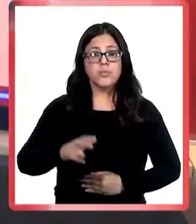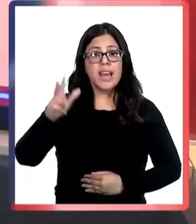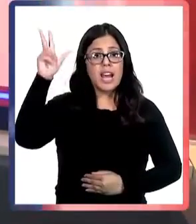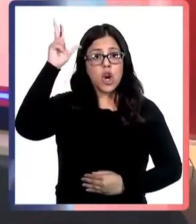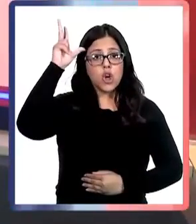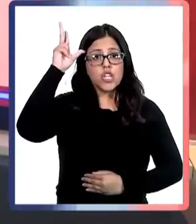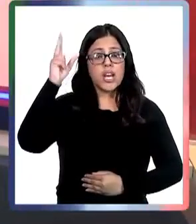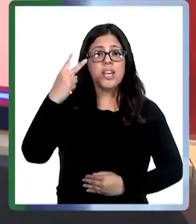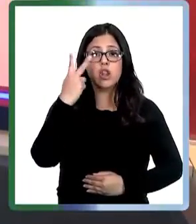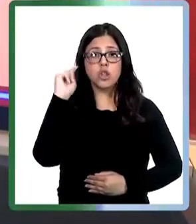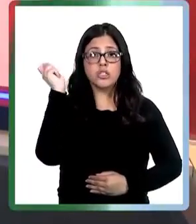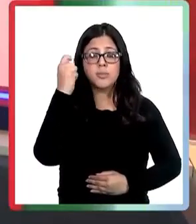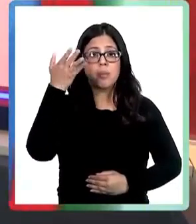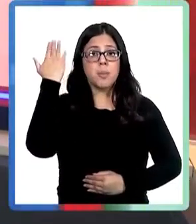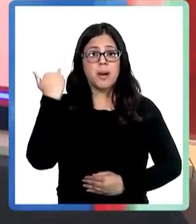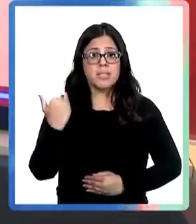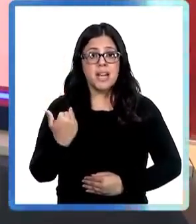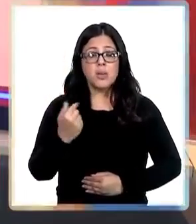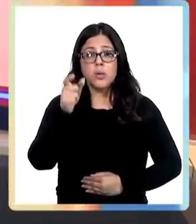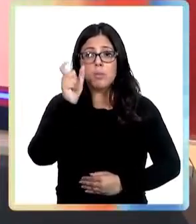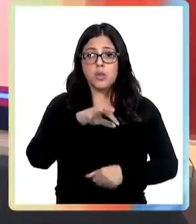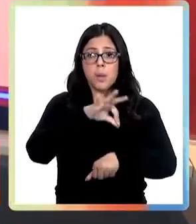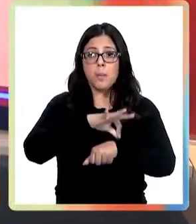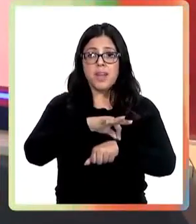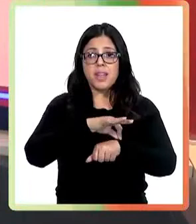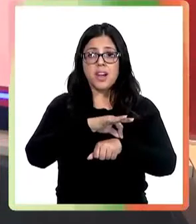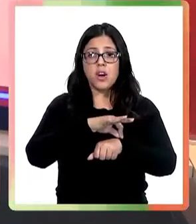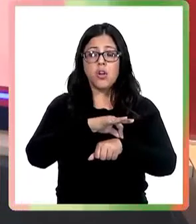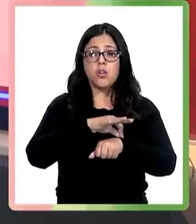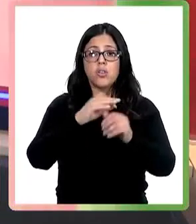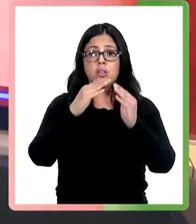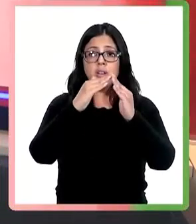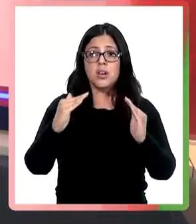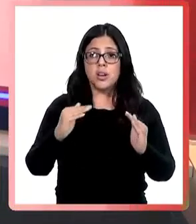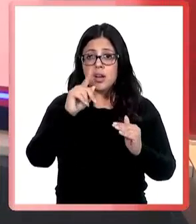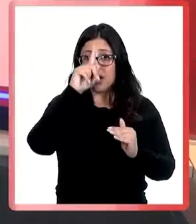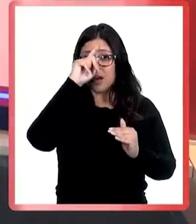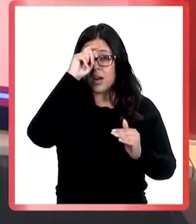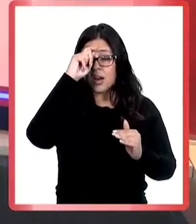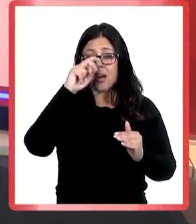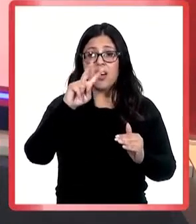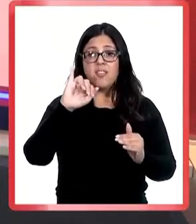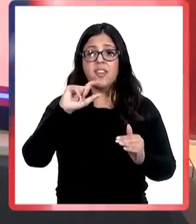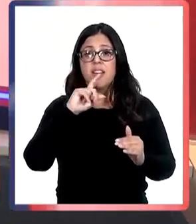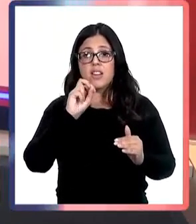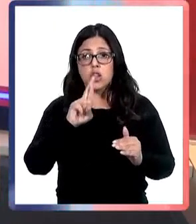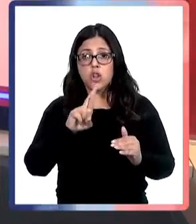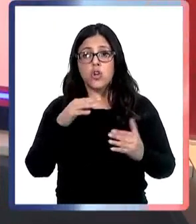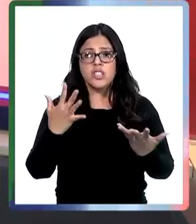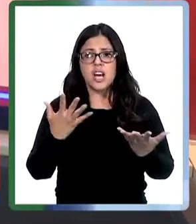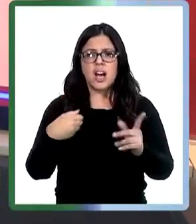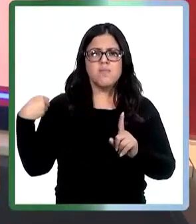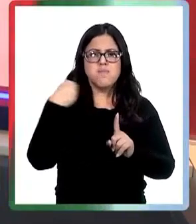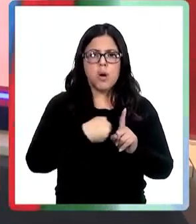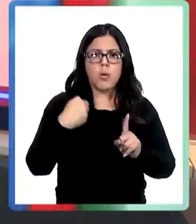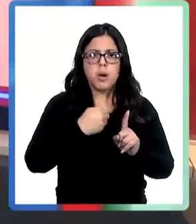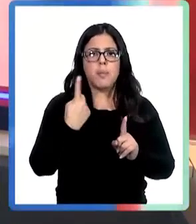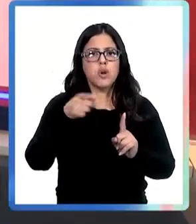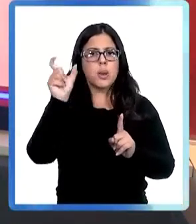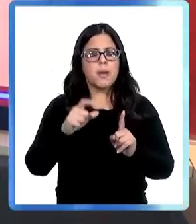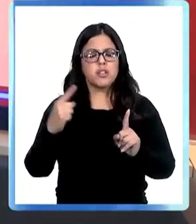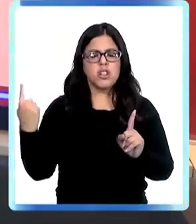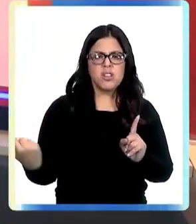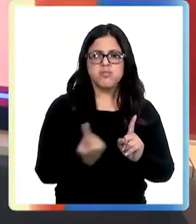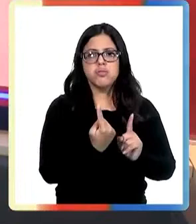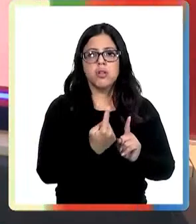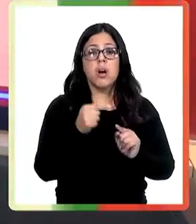Coyhaique el 2 de septiembre pasado un médico del consultorio Víctor Domingo Silva fue agredido con golpes de puño y pies por un sujeto.